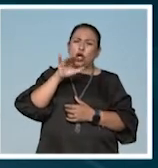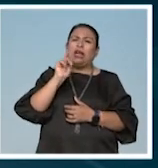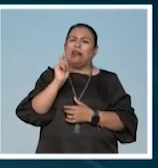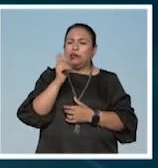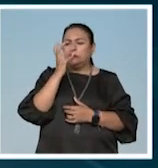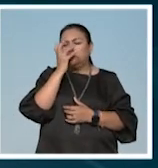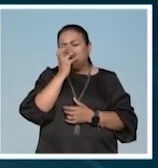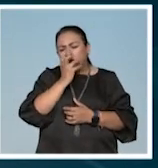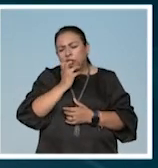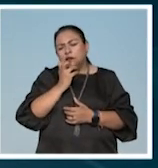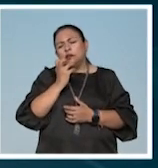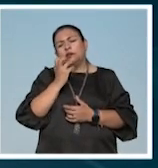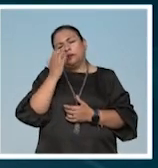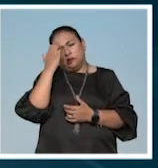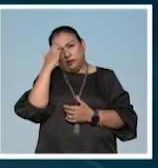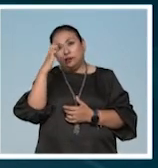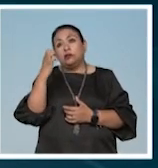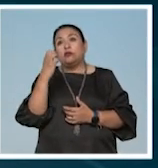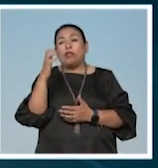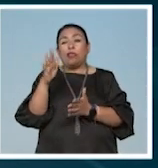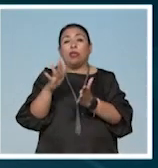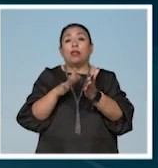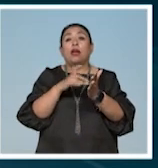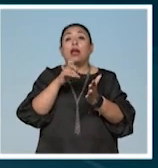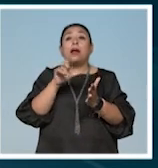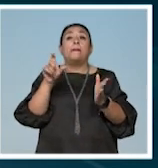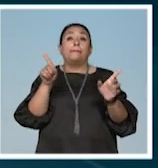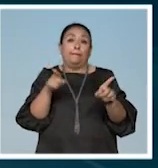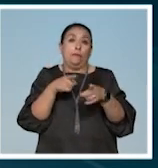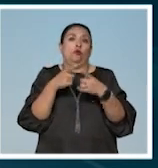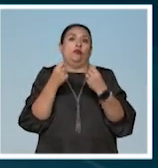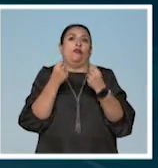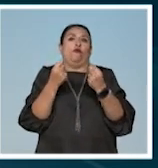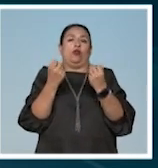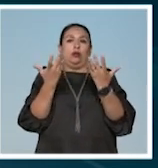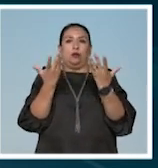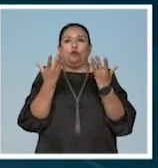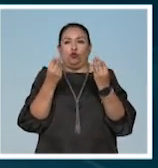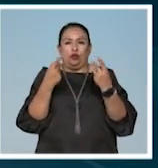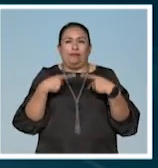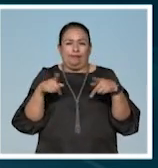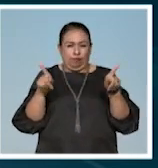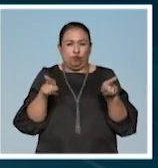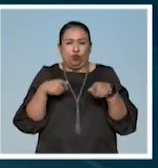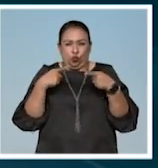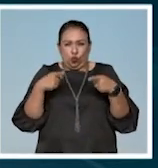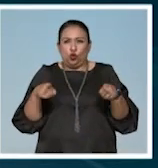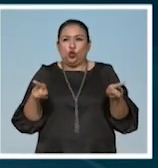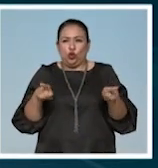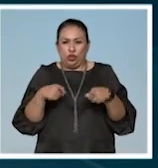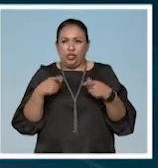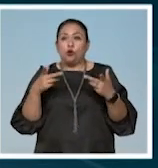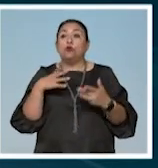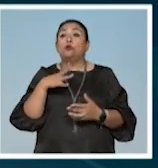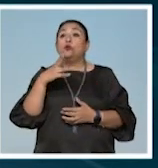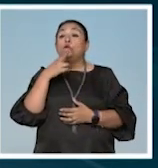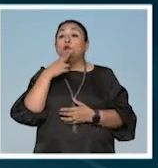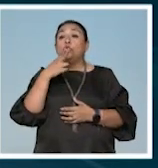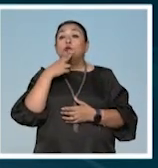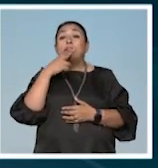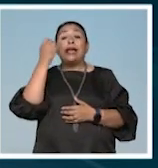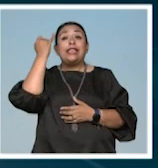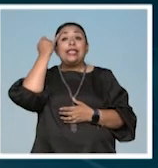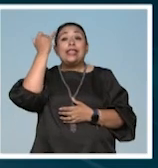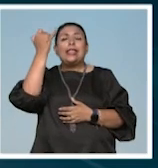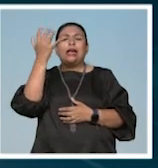influyó poderosamente en la música y muchos músicos utilizaron la